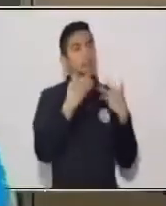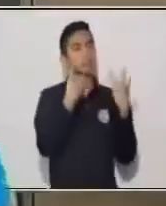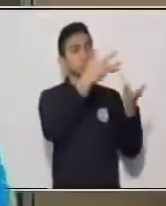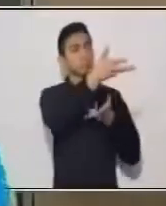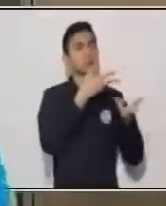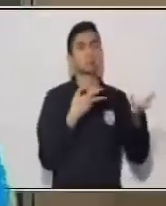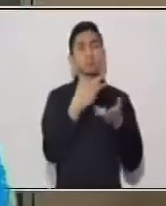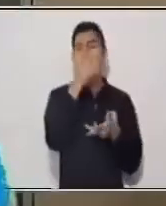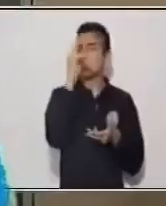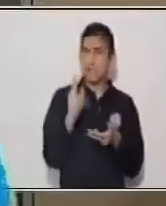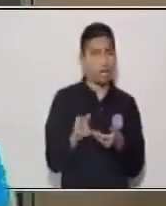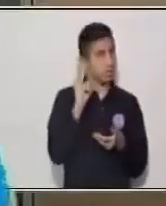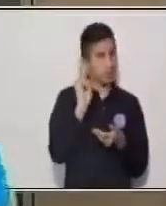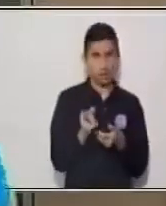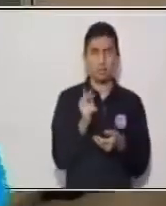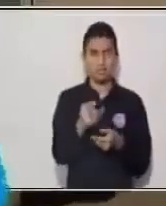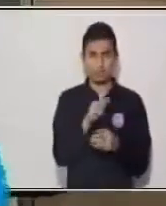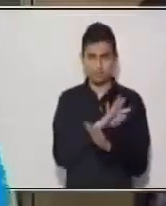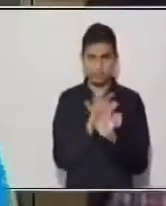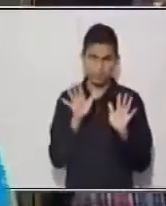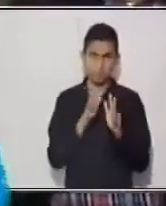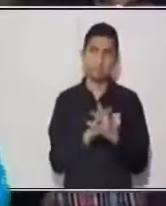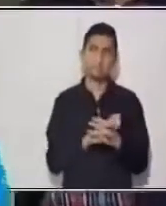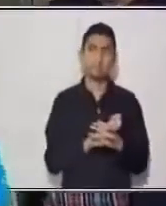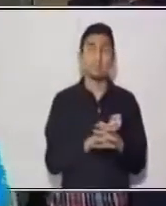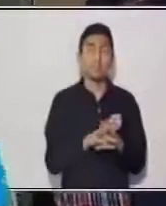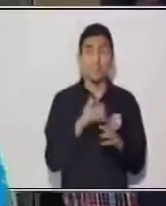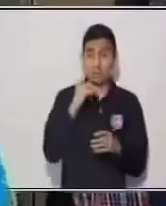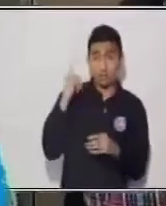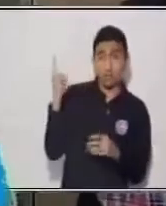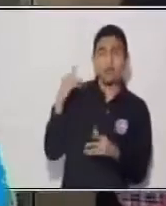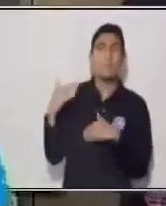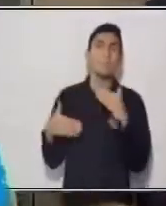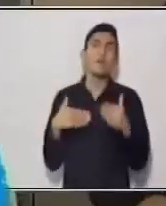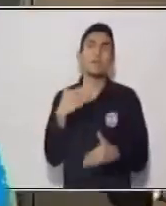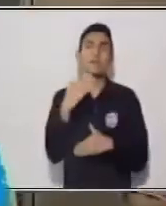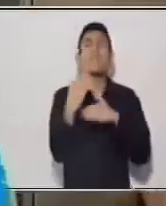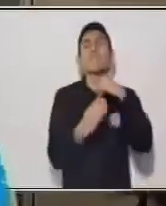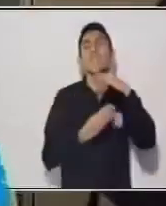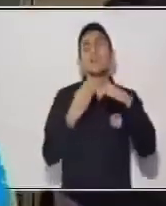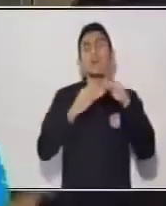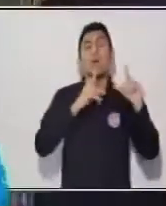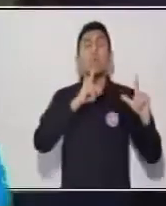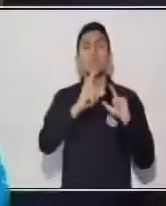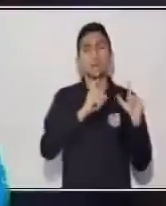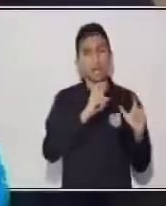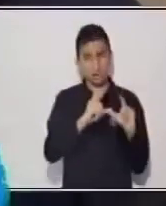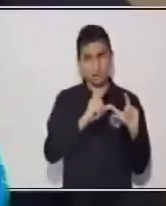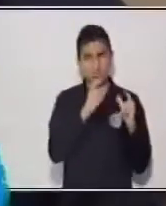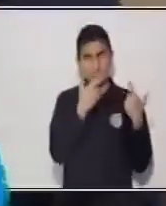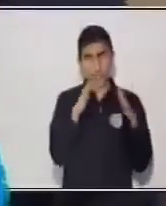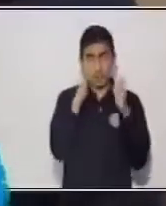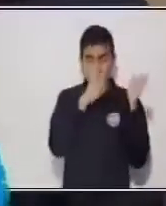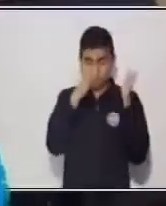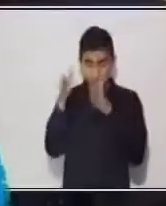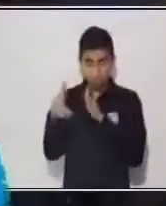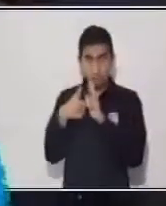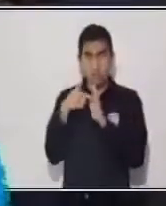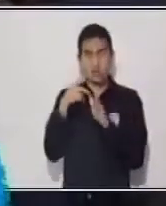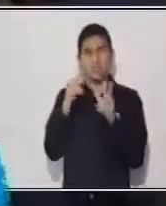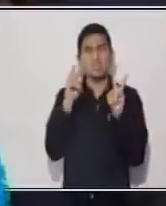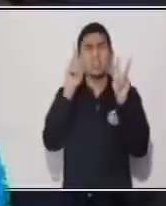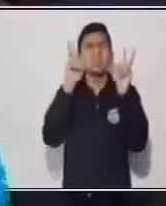del receptor. Entonces, esto es nuestro proceso básico de comunicación. Y a partir entonces del